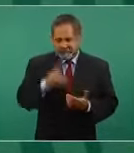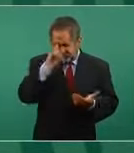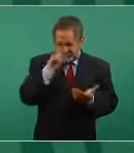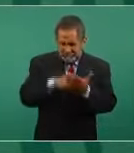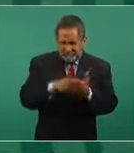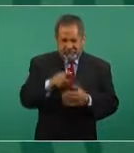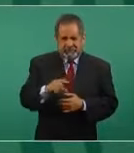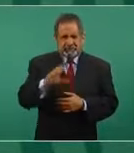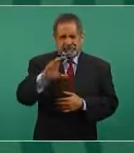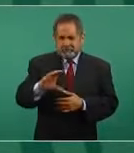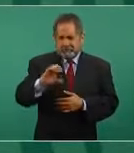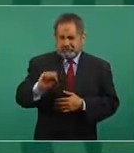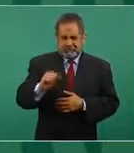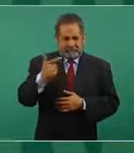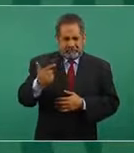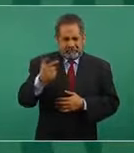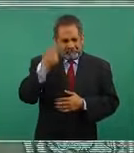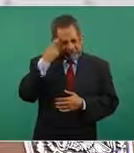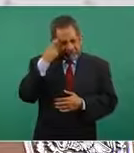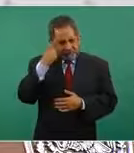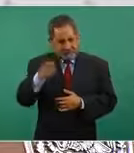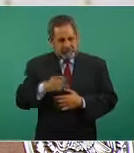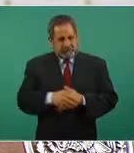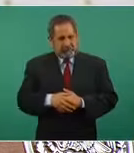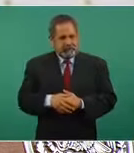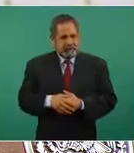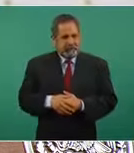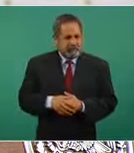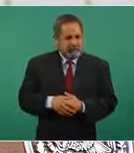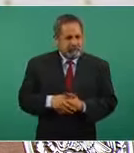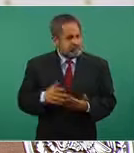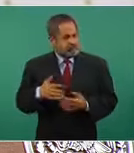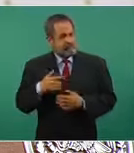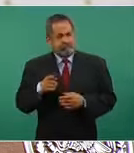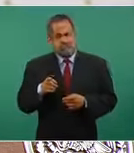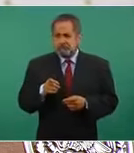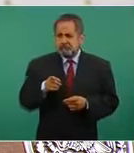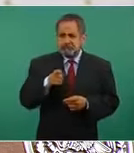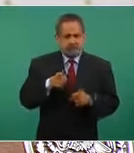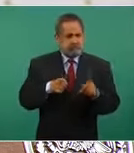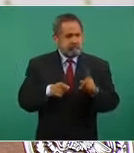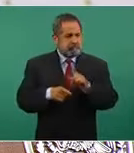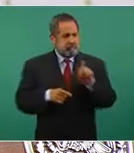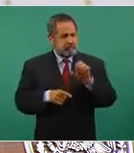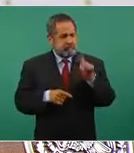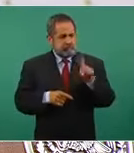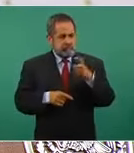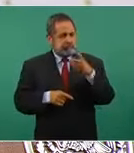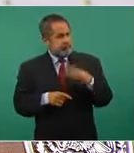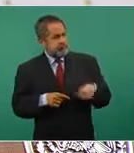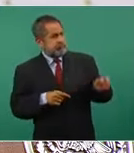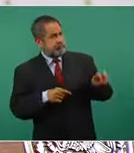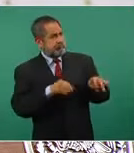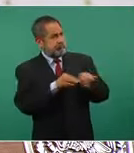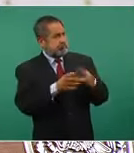le pareció inmoral